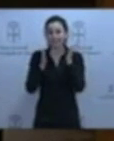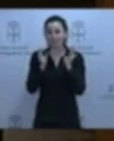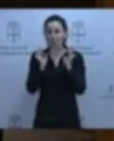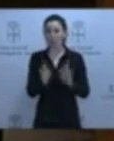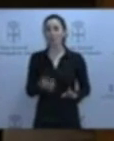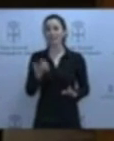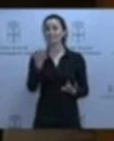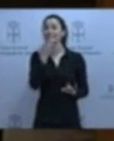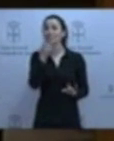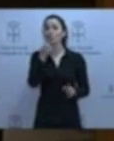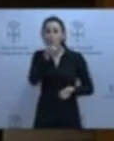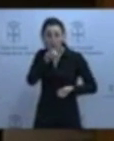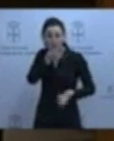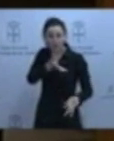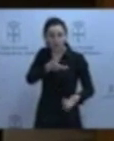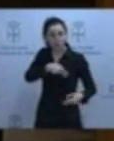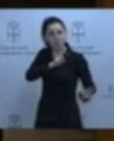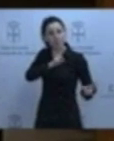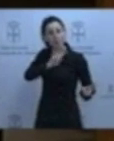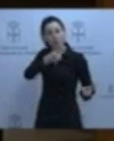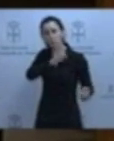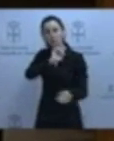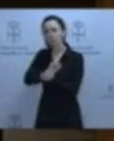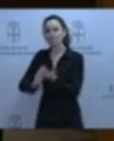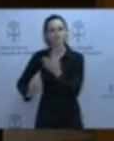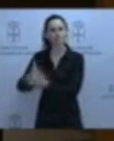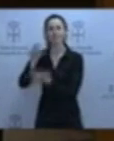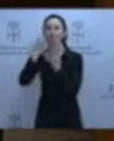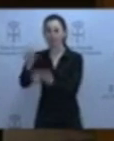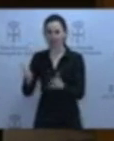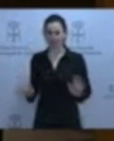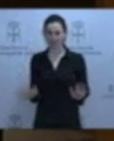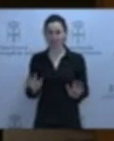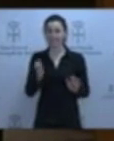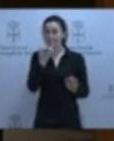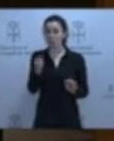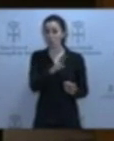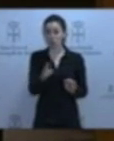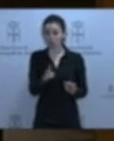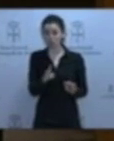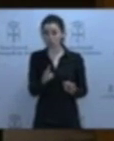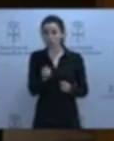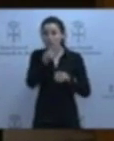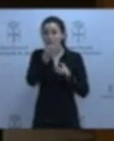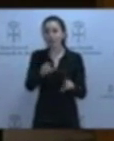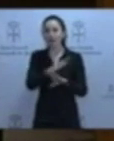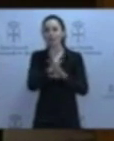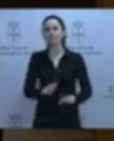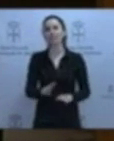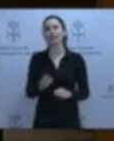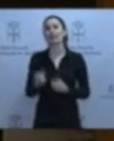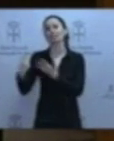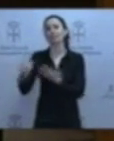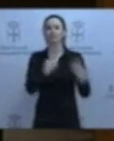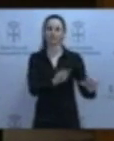confiesa, se libra, pero el otro es condenado a la pena máxima, diez años. Si ambos confiesan, sufre una pena intermedia, seis